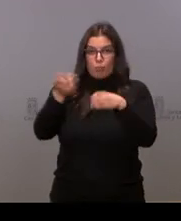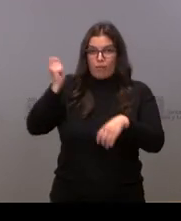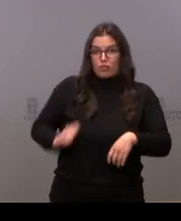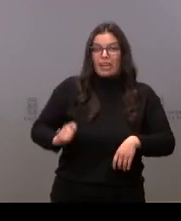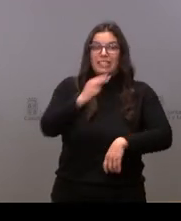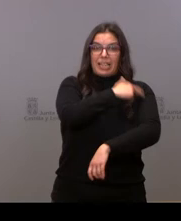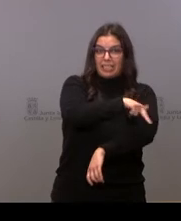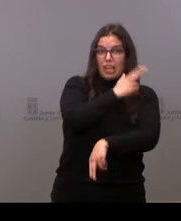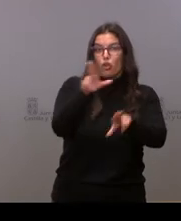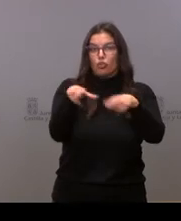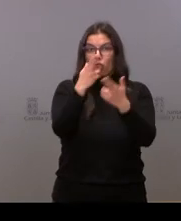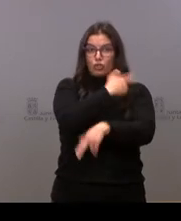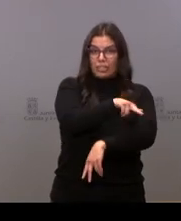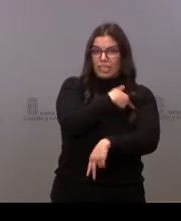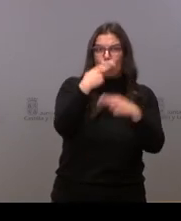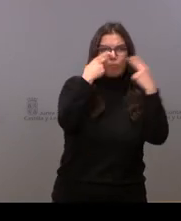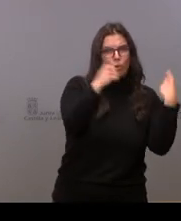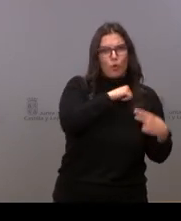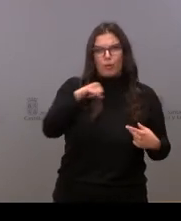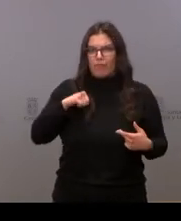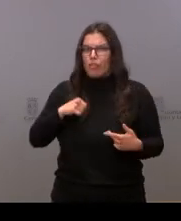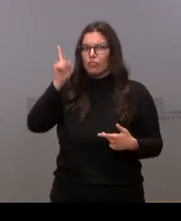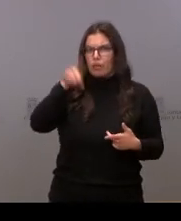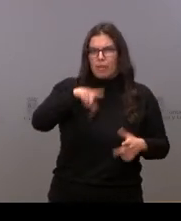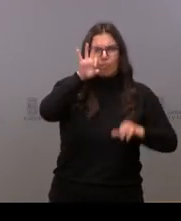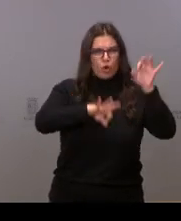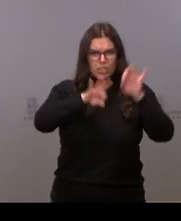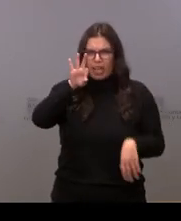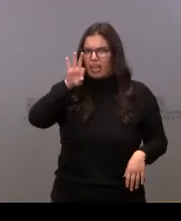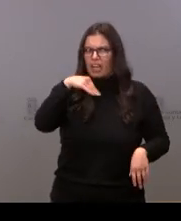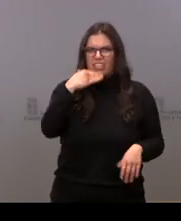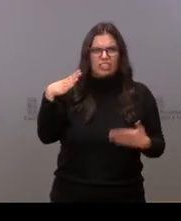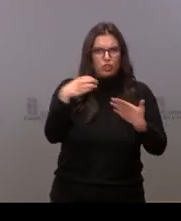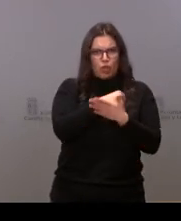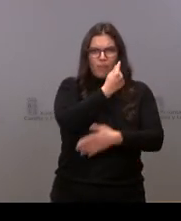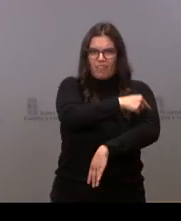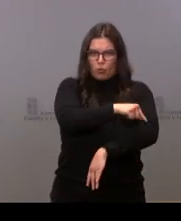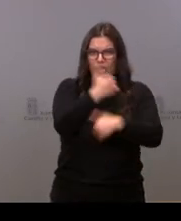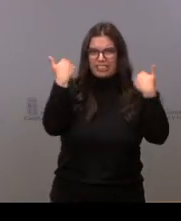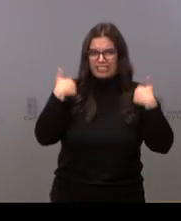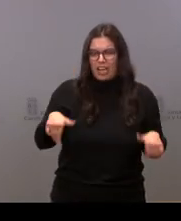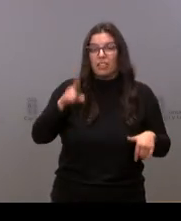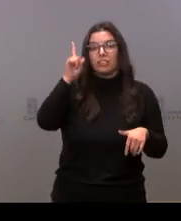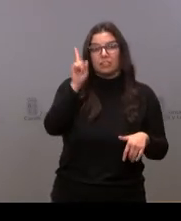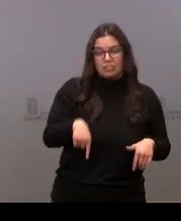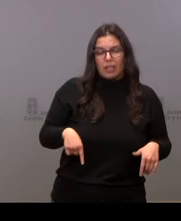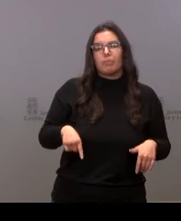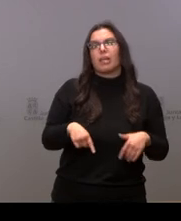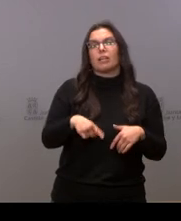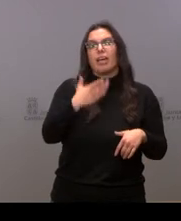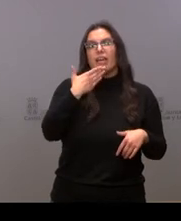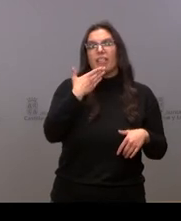sociosanitarios, tanto públicos como privados, están vacunados. Tenemos muy avanzada la población entre